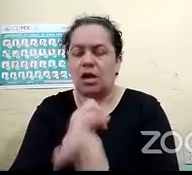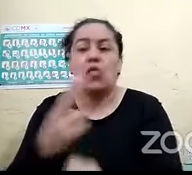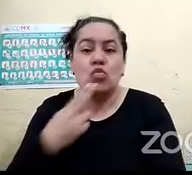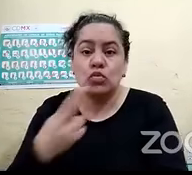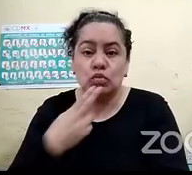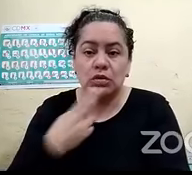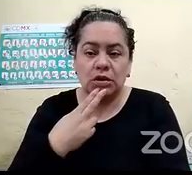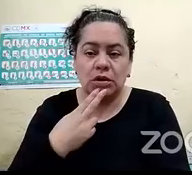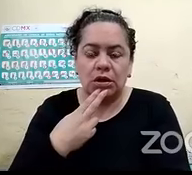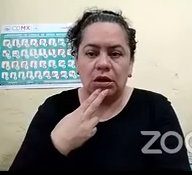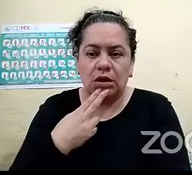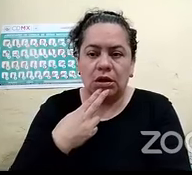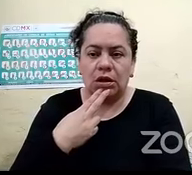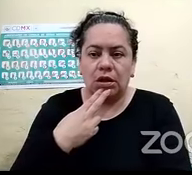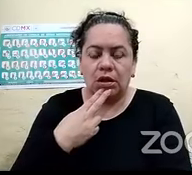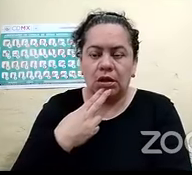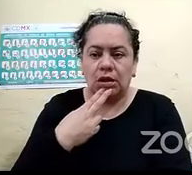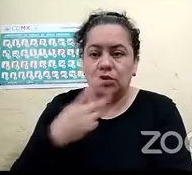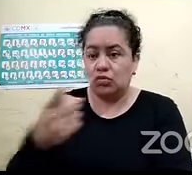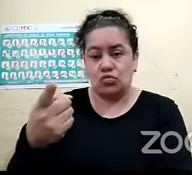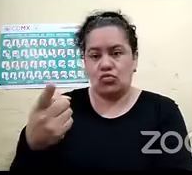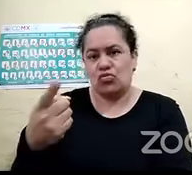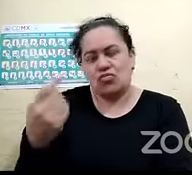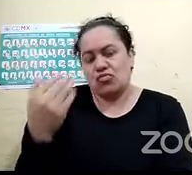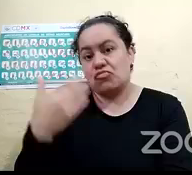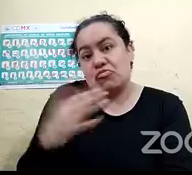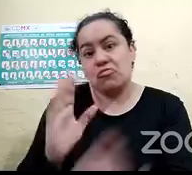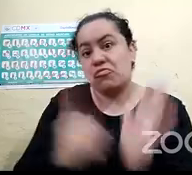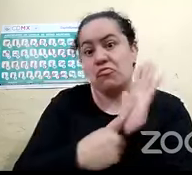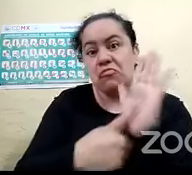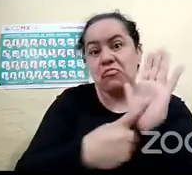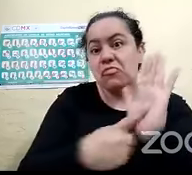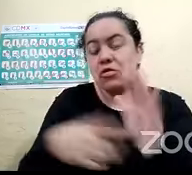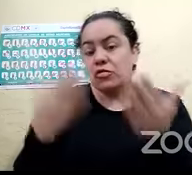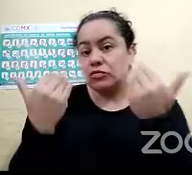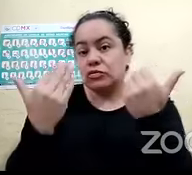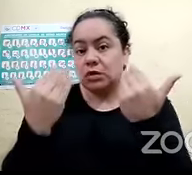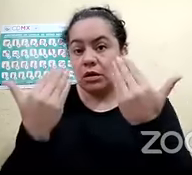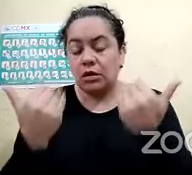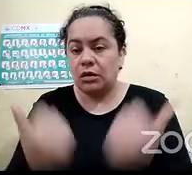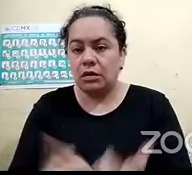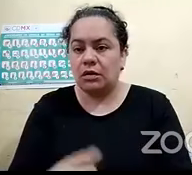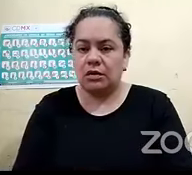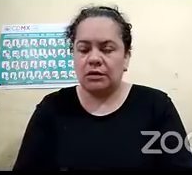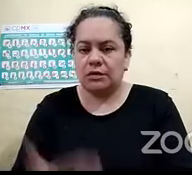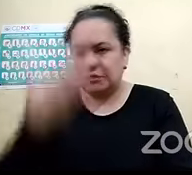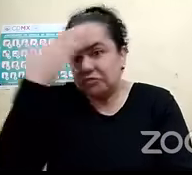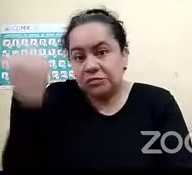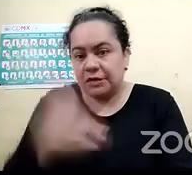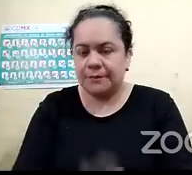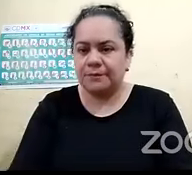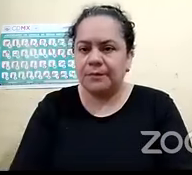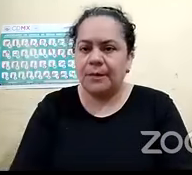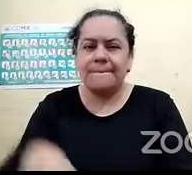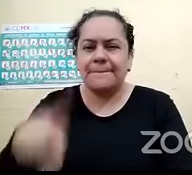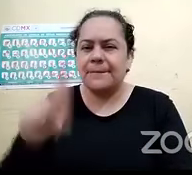no estuve en esa presentación y no supe exactamente de dónde hacia dónde va ok